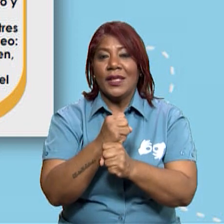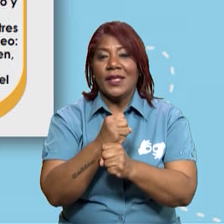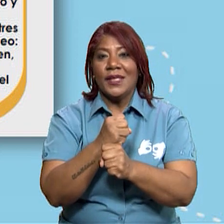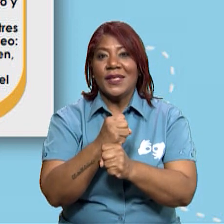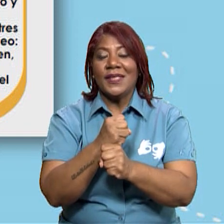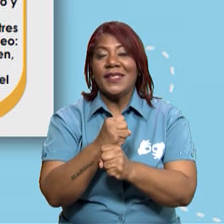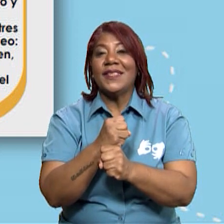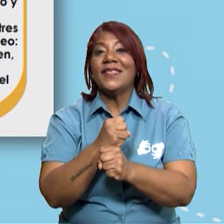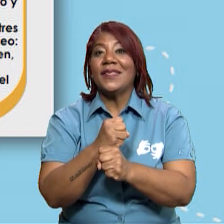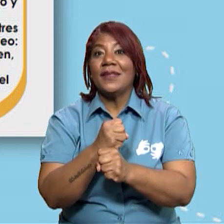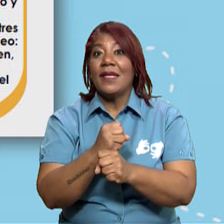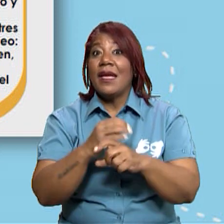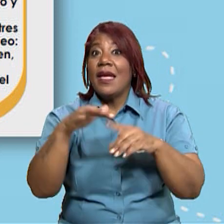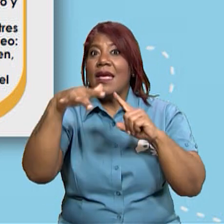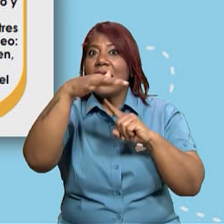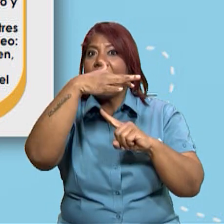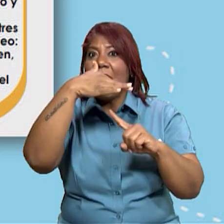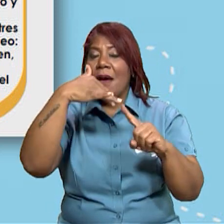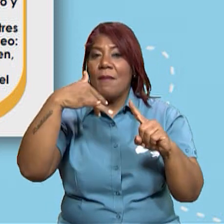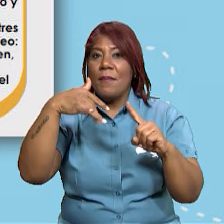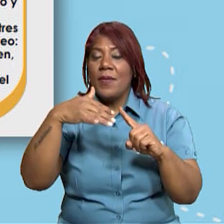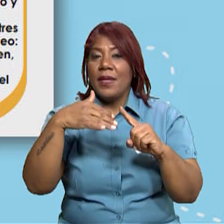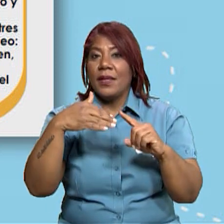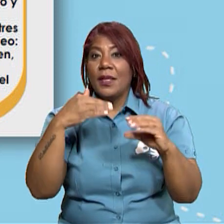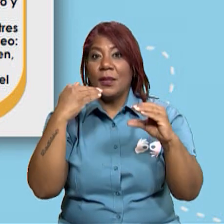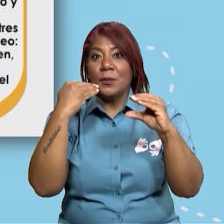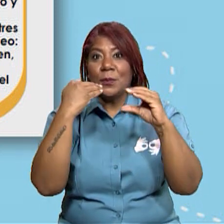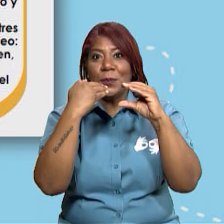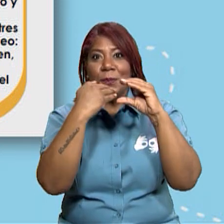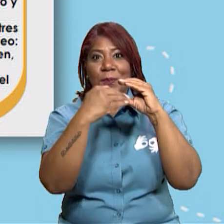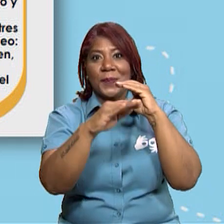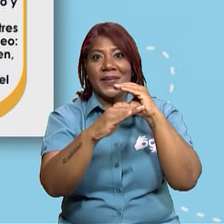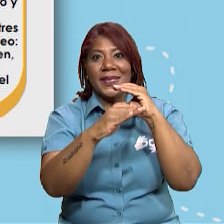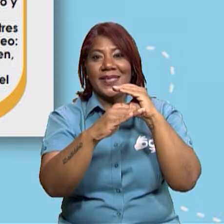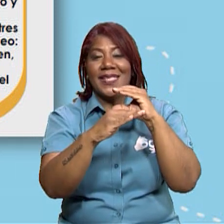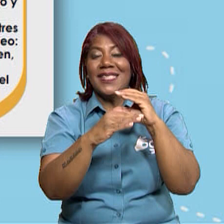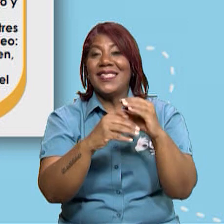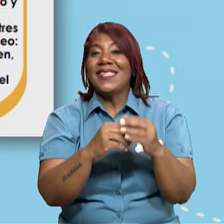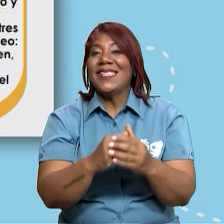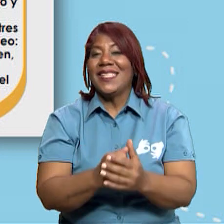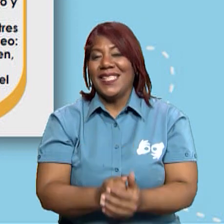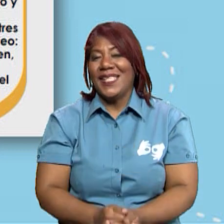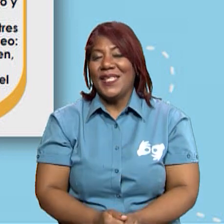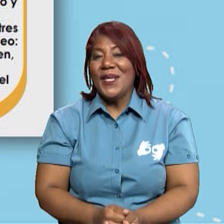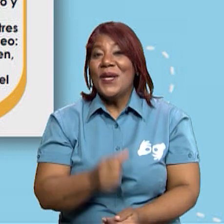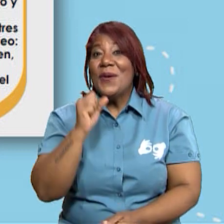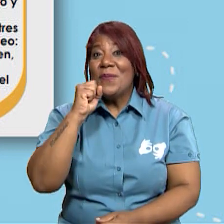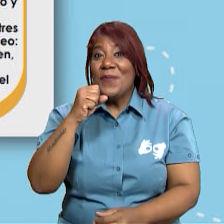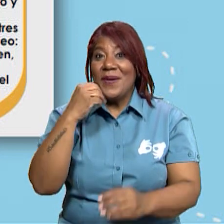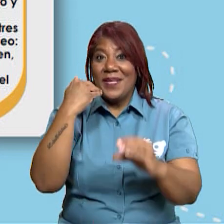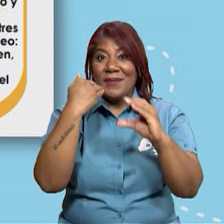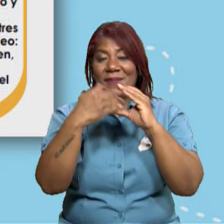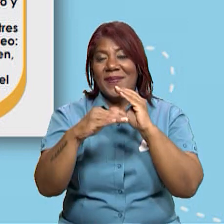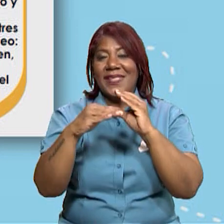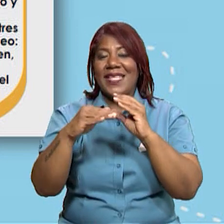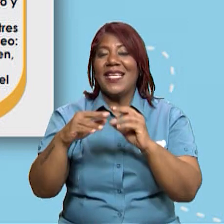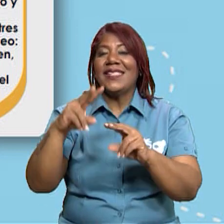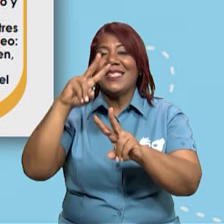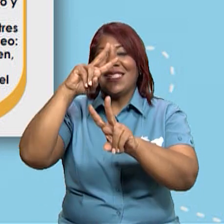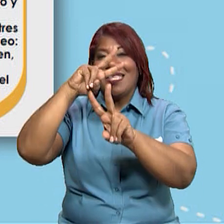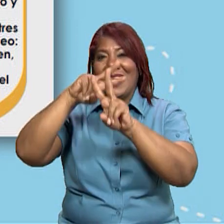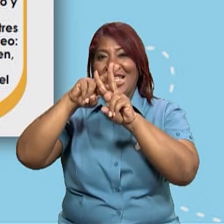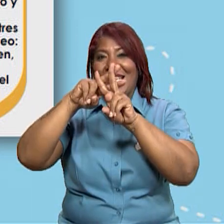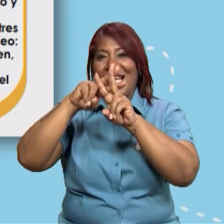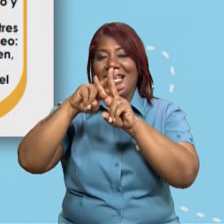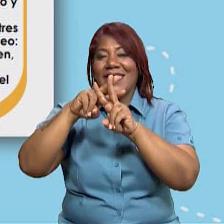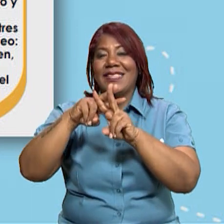contexto real. Publica y comparte el video. Y allí te invito a que nos puedas compartir tu video a través